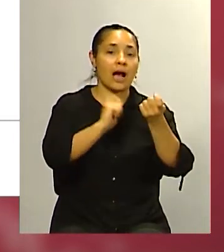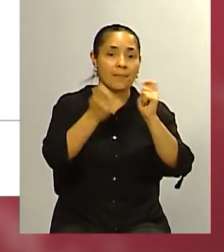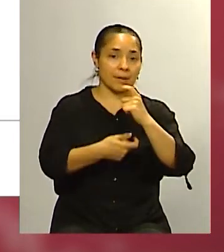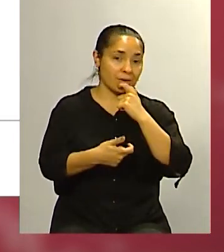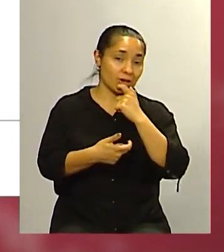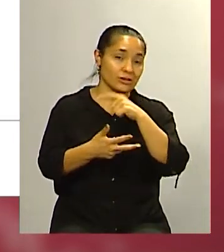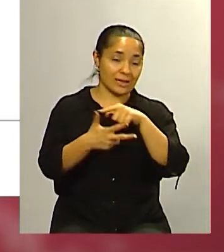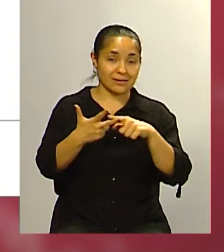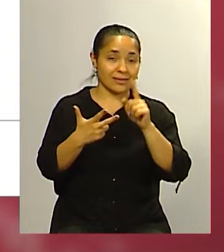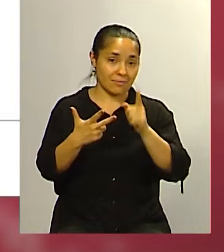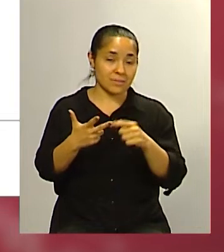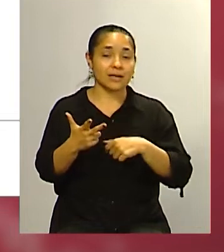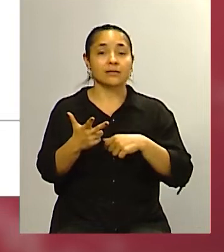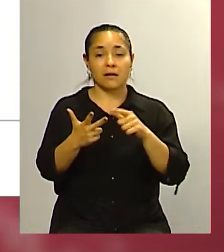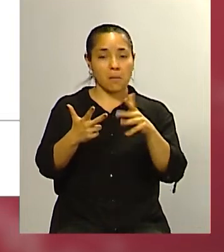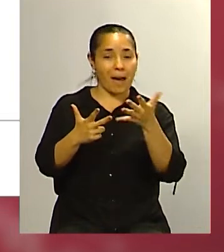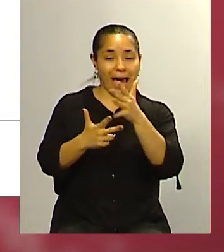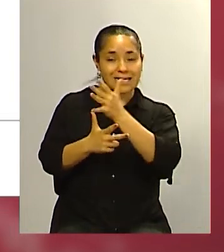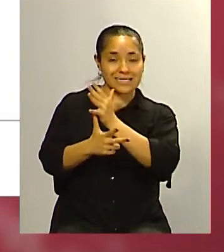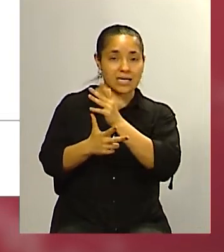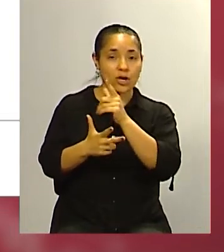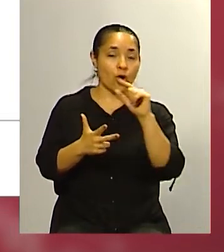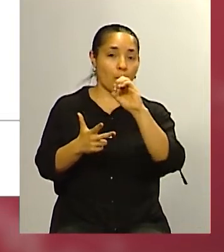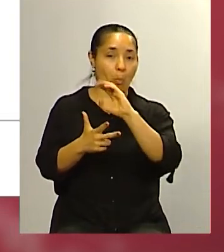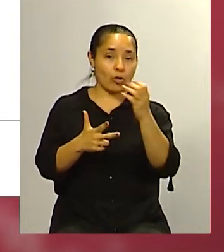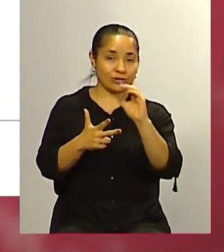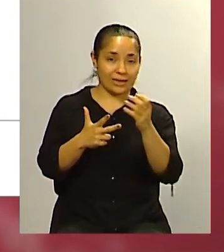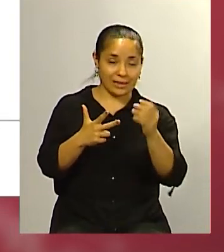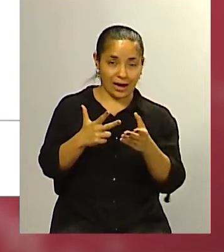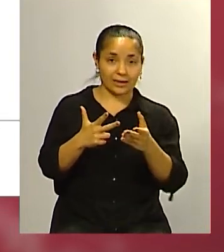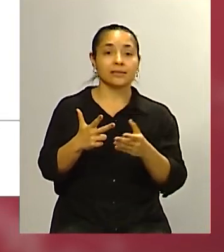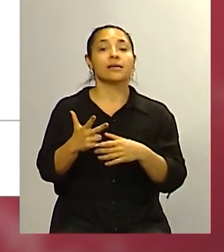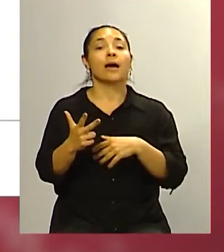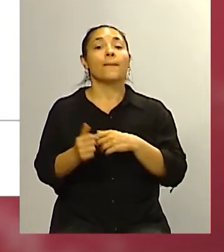muy parejitos unos con otros lo cual obviamente